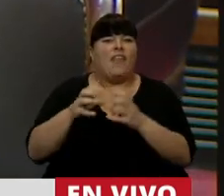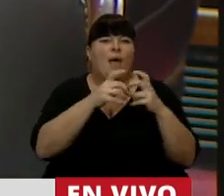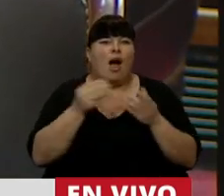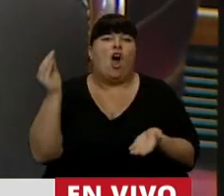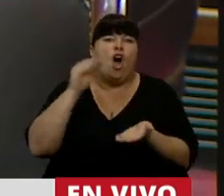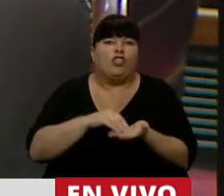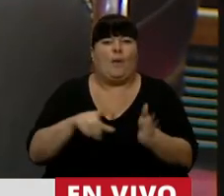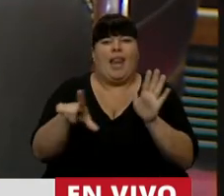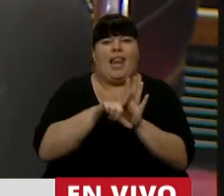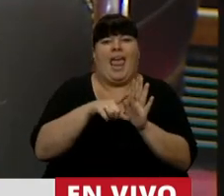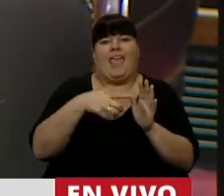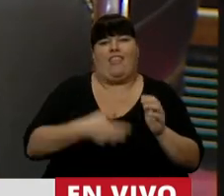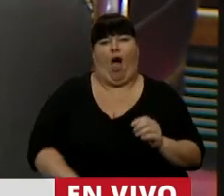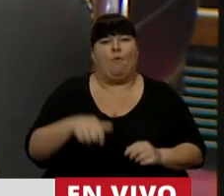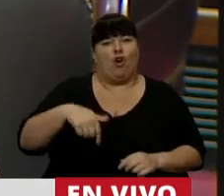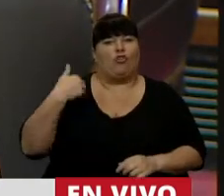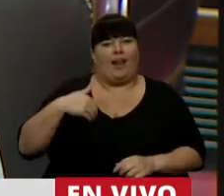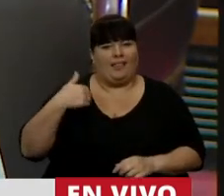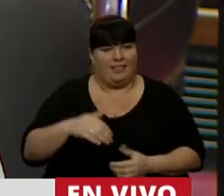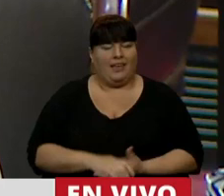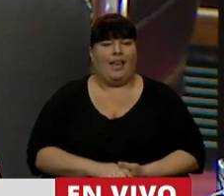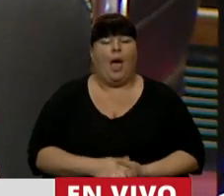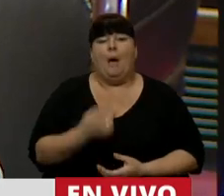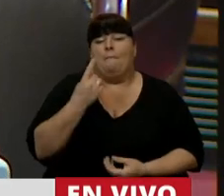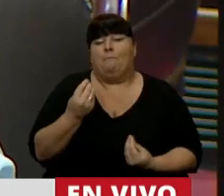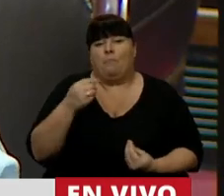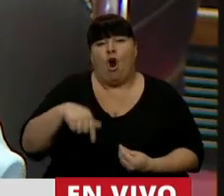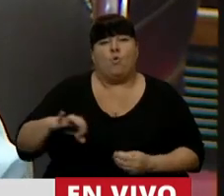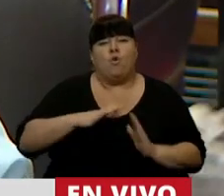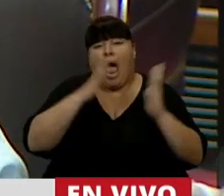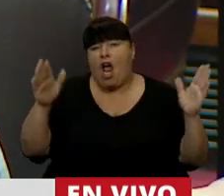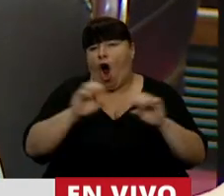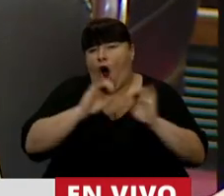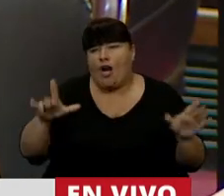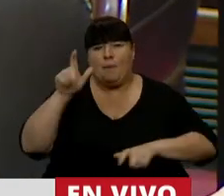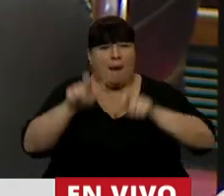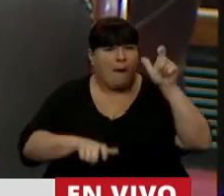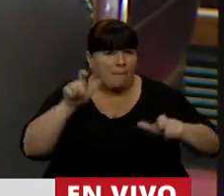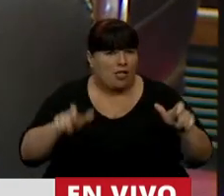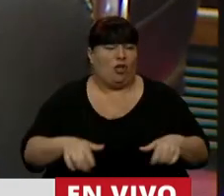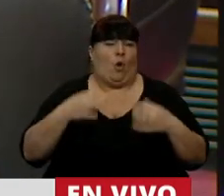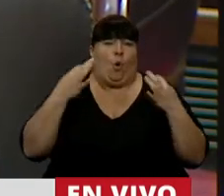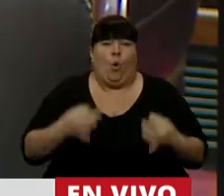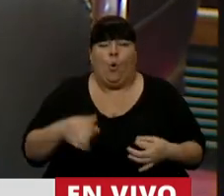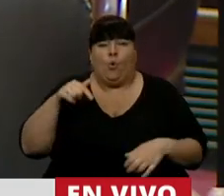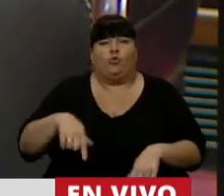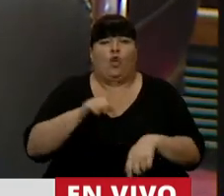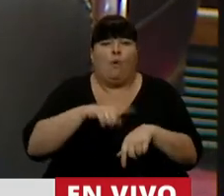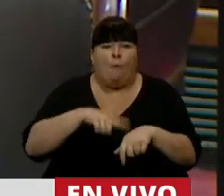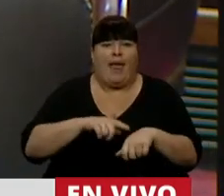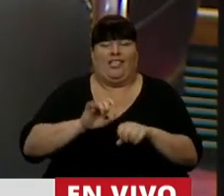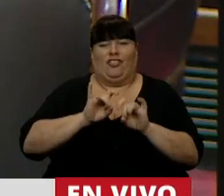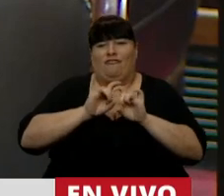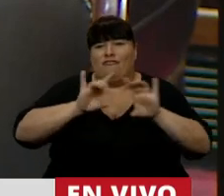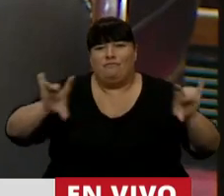nuevamente la legalización del aborto en la Argentina. En primer lugar, porque ha sido este un año terrible para la humanidad, nos ha tocado vivir la llegada de